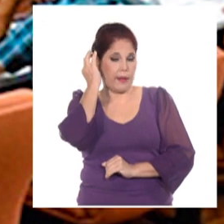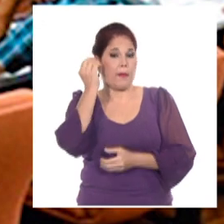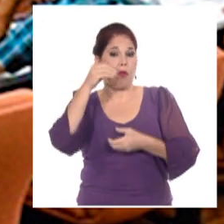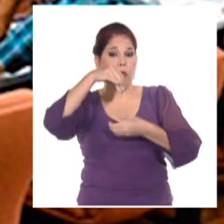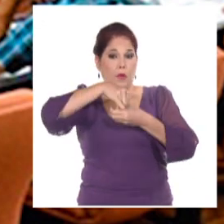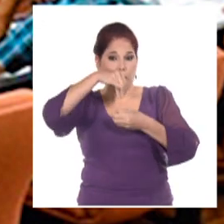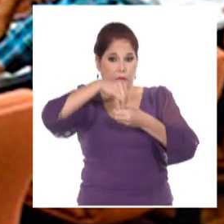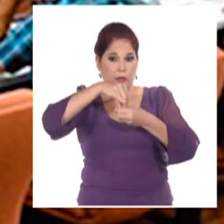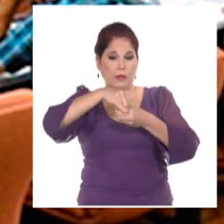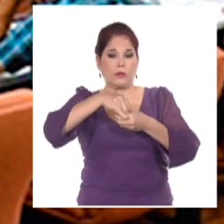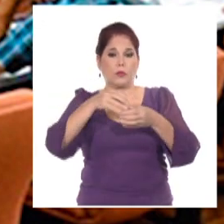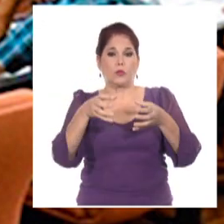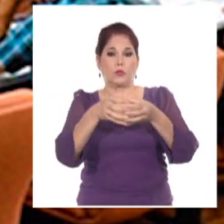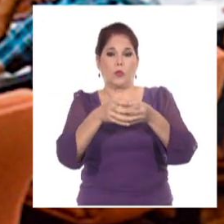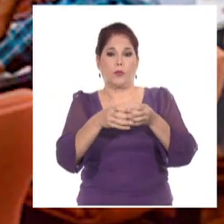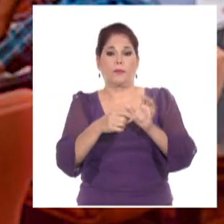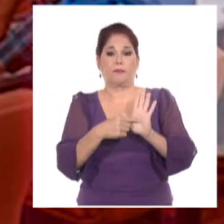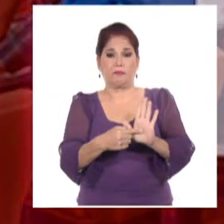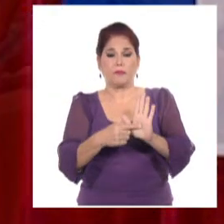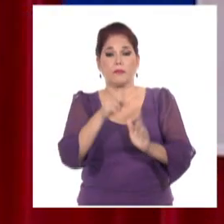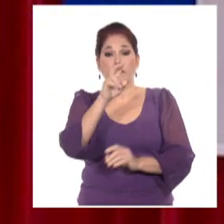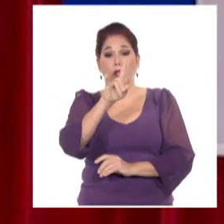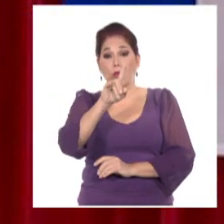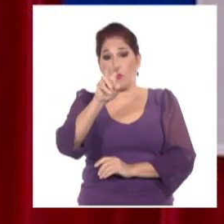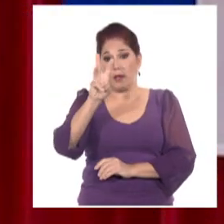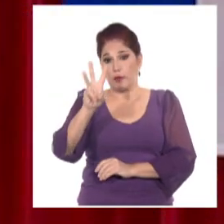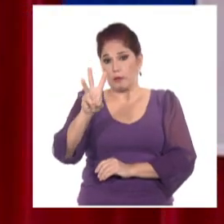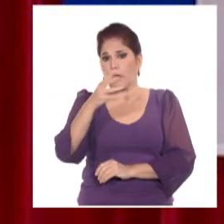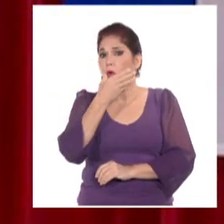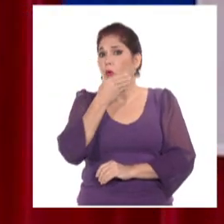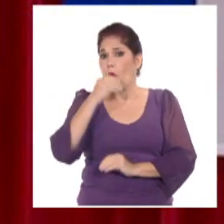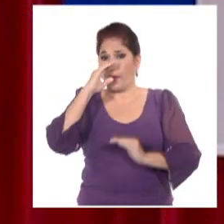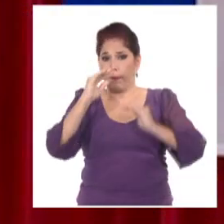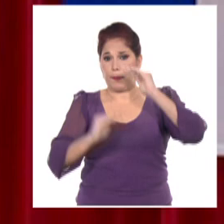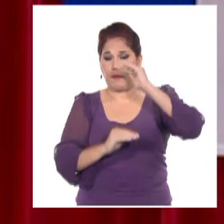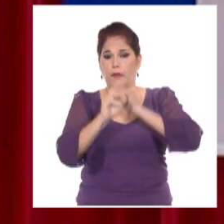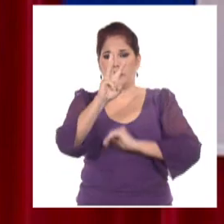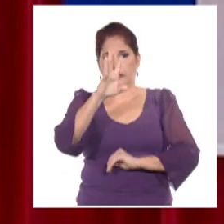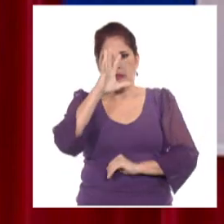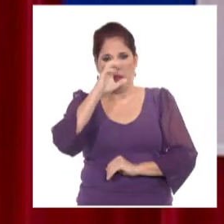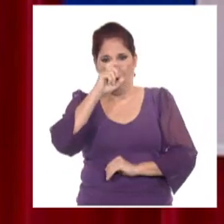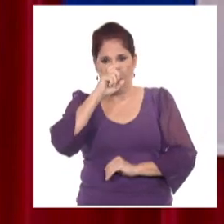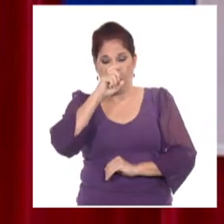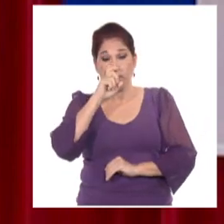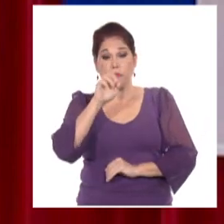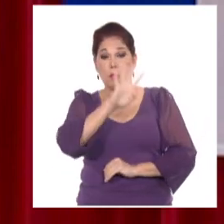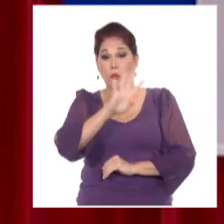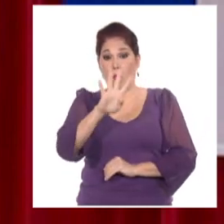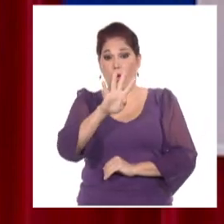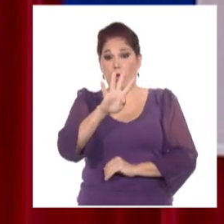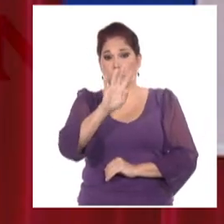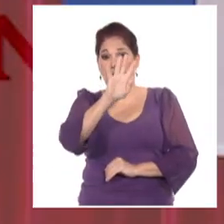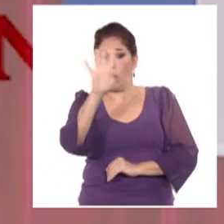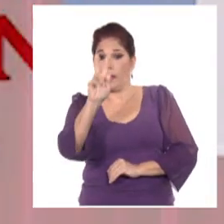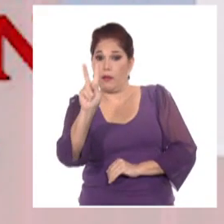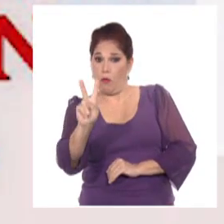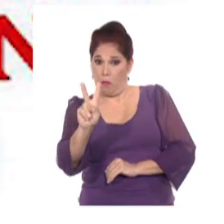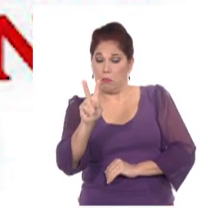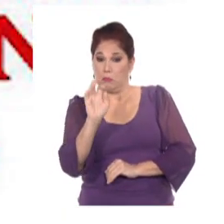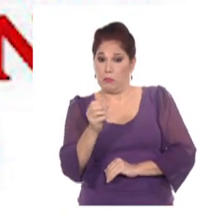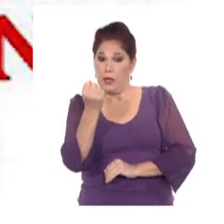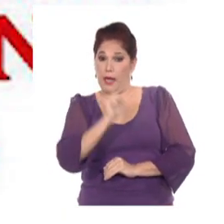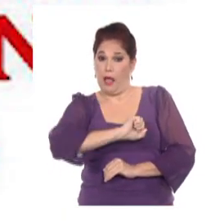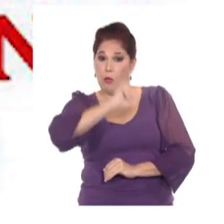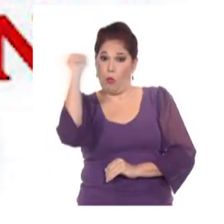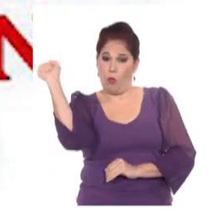órgano legislativo. 93 parlamentarios son jóvenes menores de 35 años y 442 son graduados